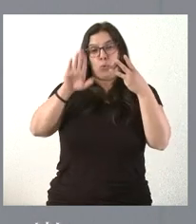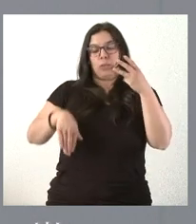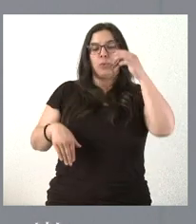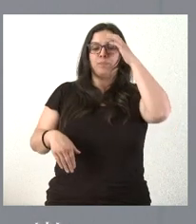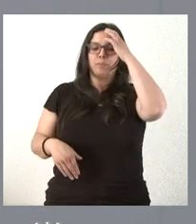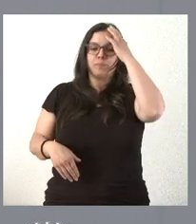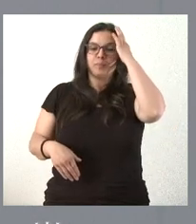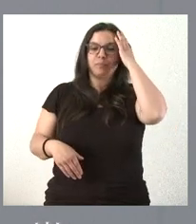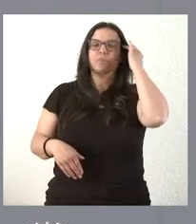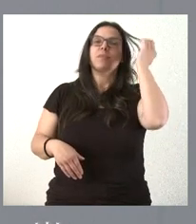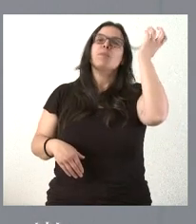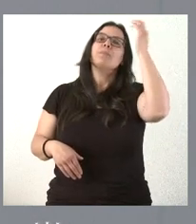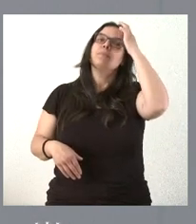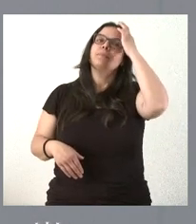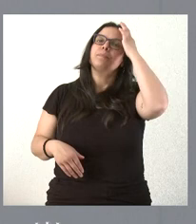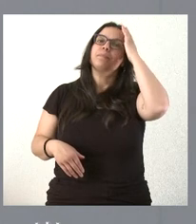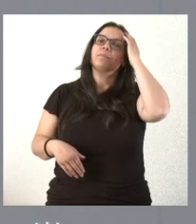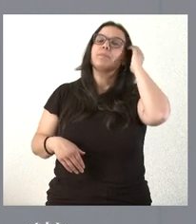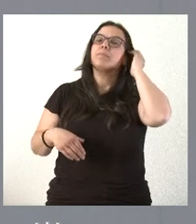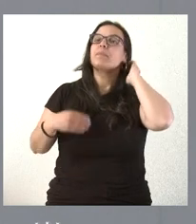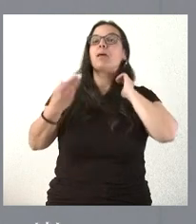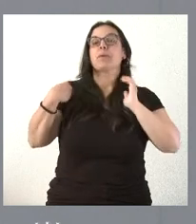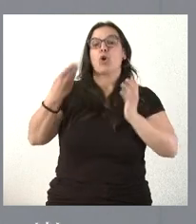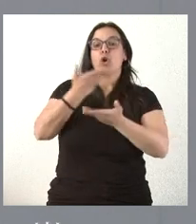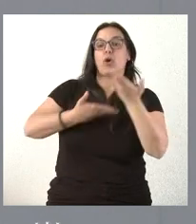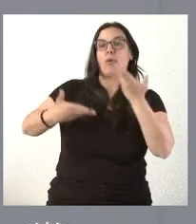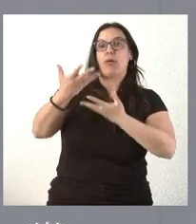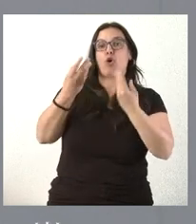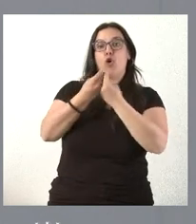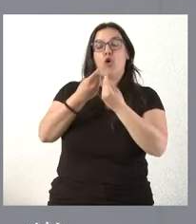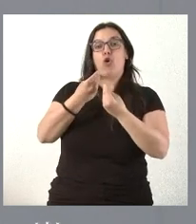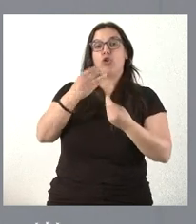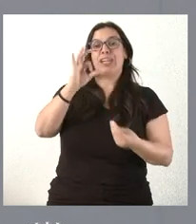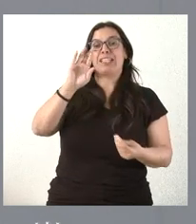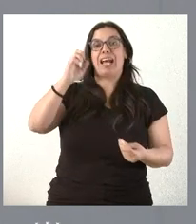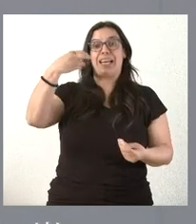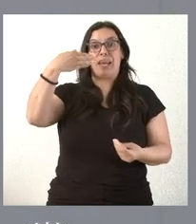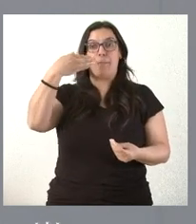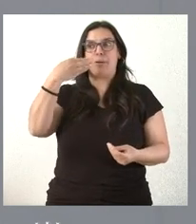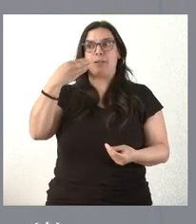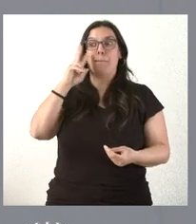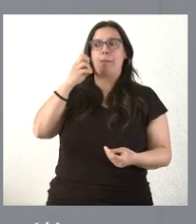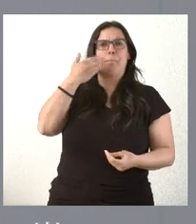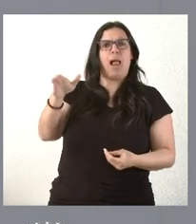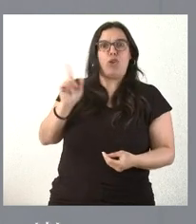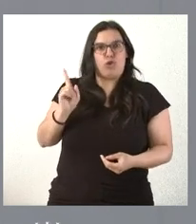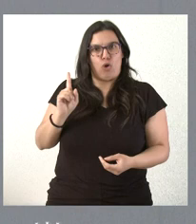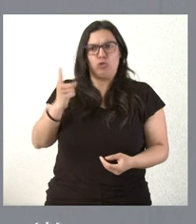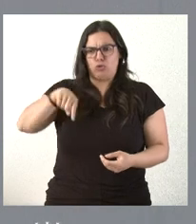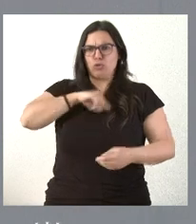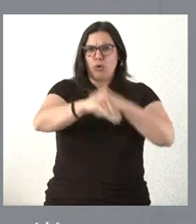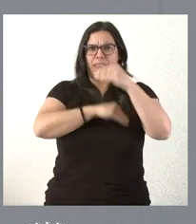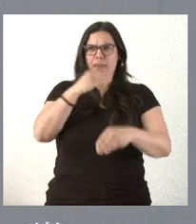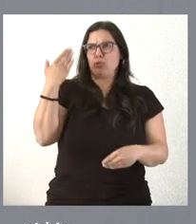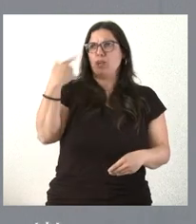no vemos mal la colaboración con Sareb. De hecho, lo estamos haciendo. Ya les he dicho que no viene ahora, viene del año